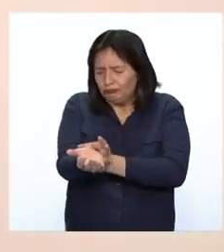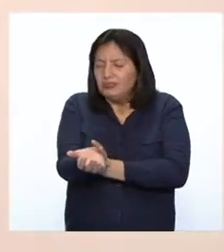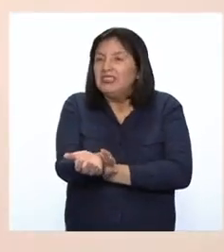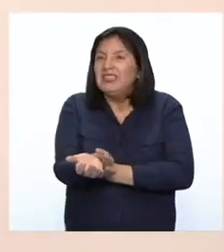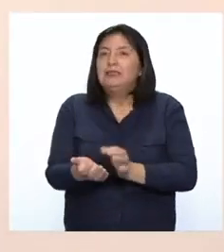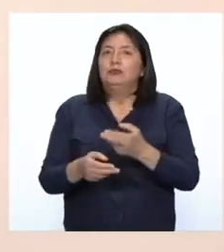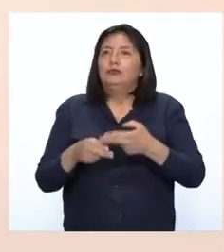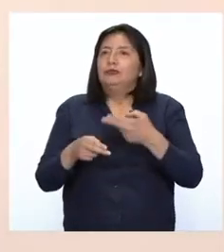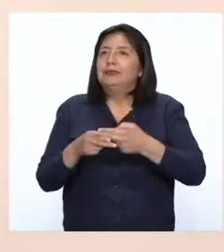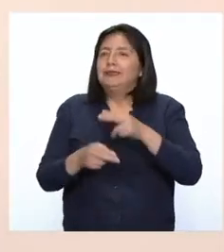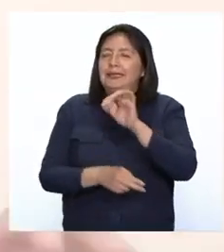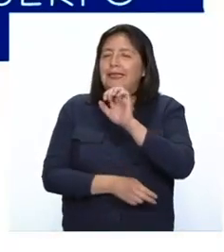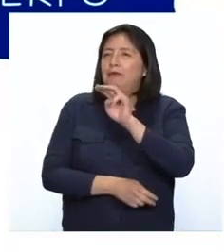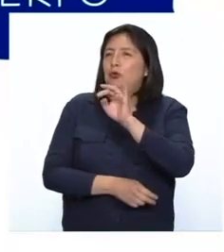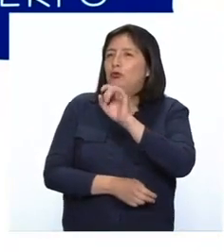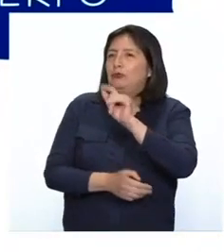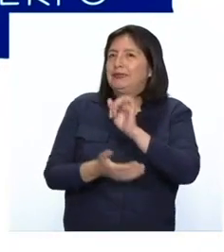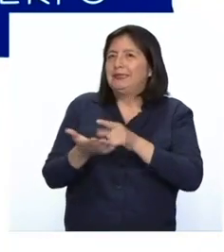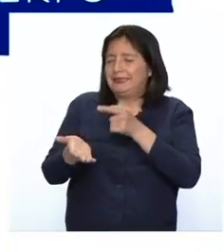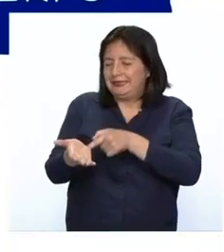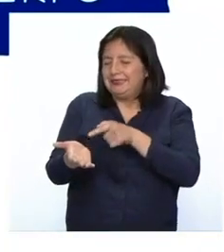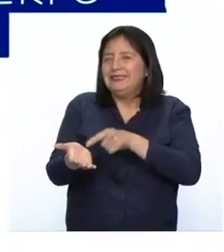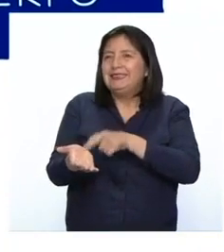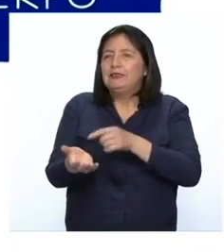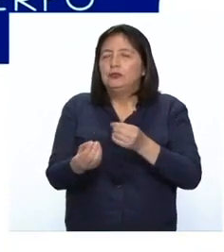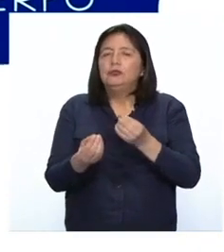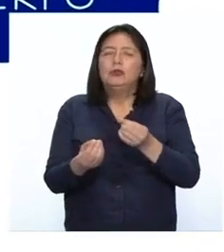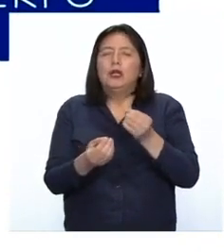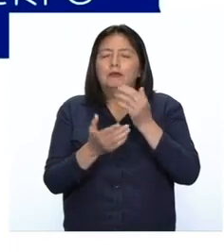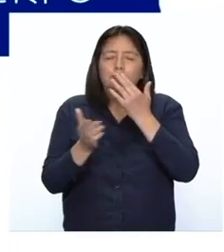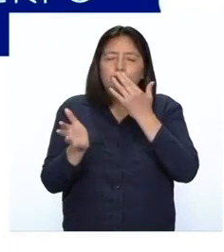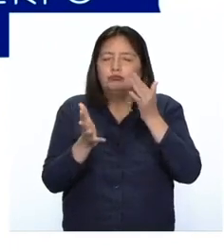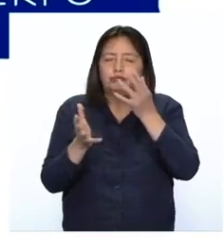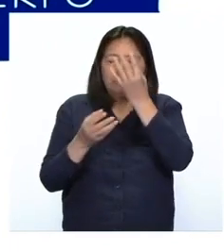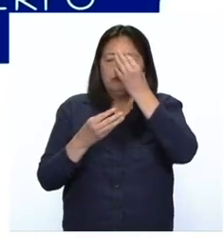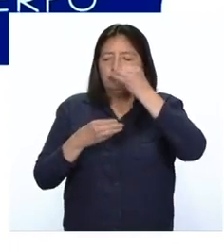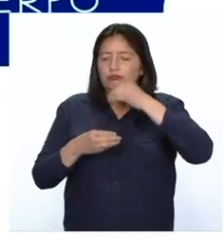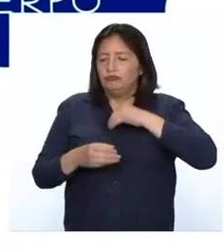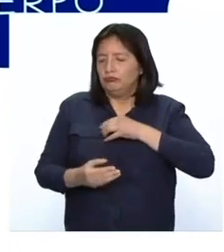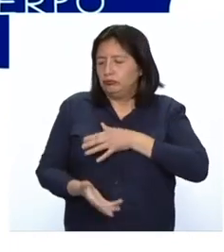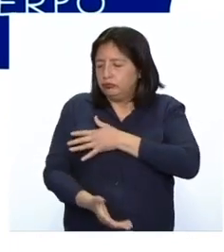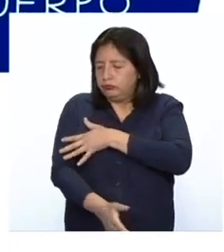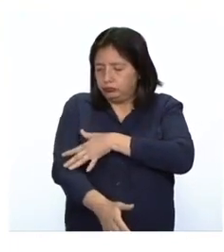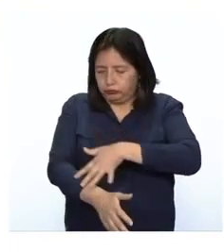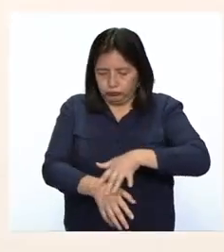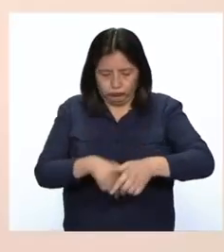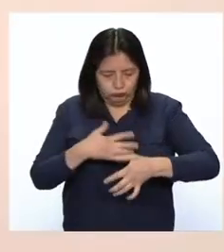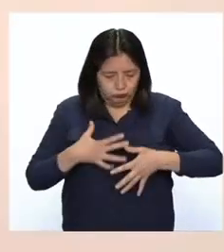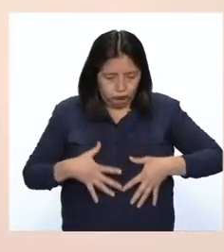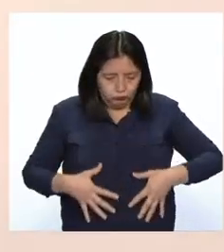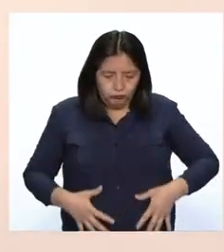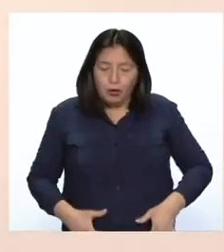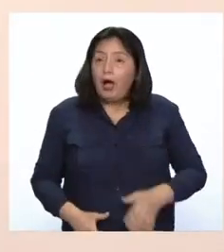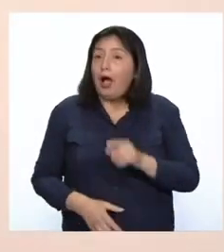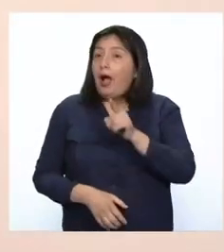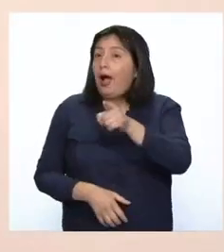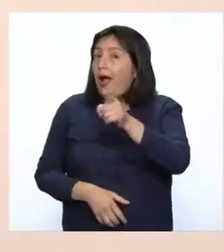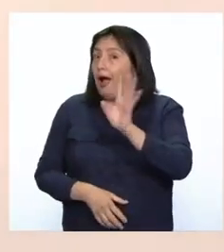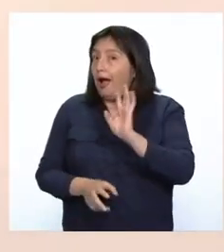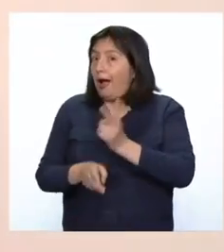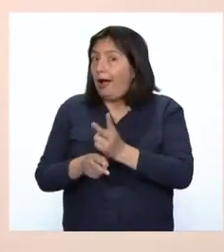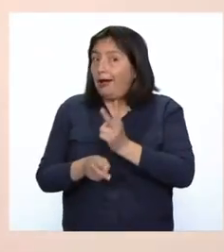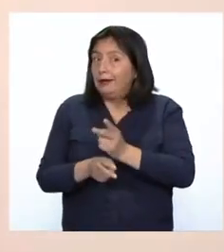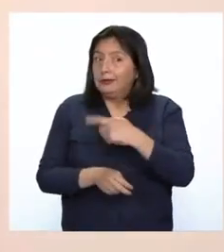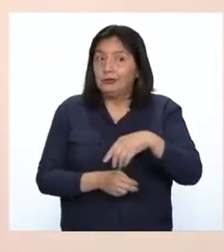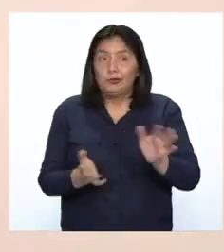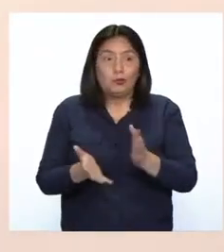muy importante en transportar el oxígeno por todo nuestro cuerpo. Ojito con esto, porque